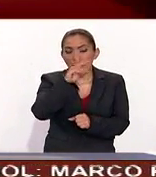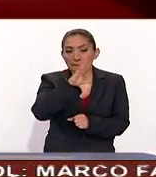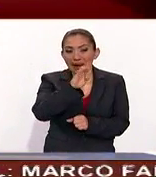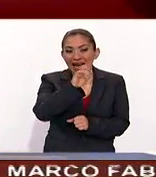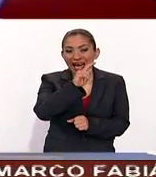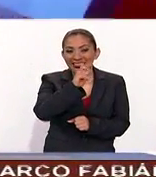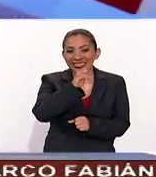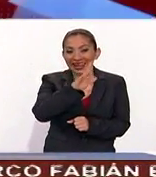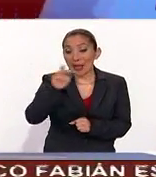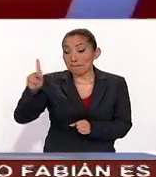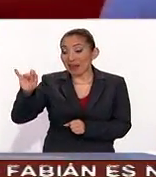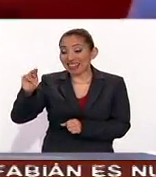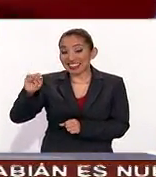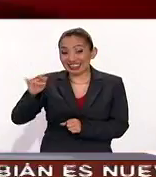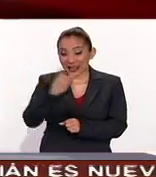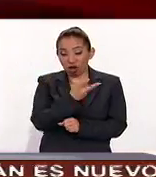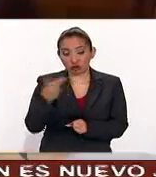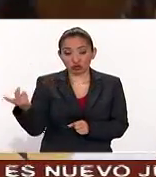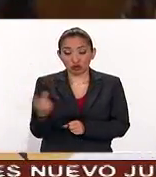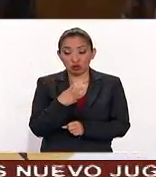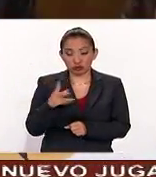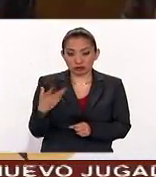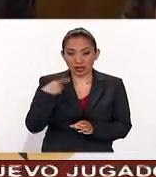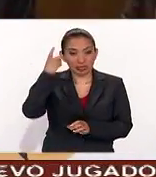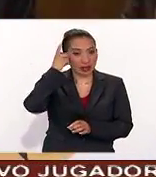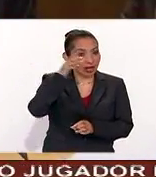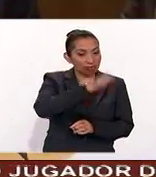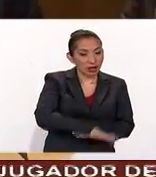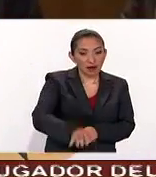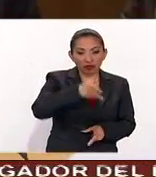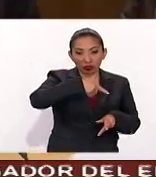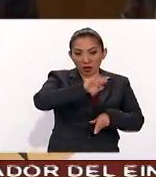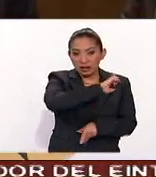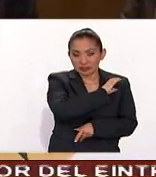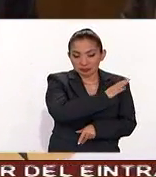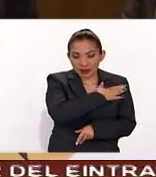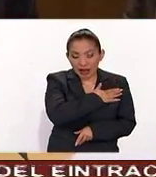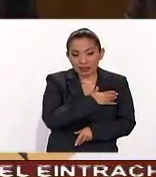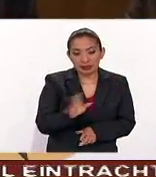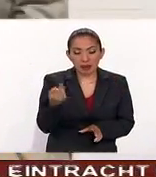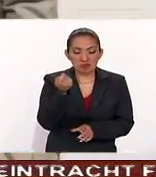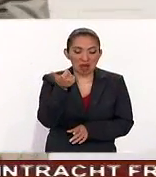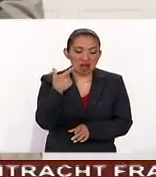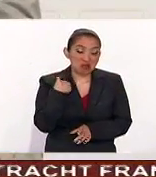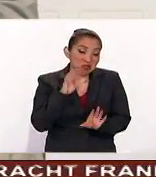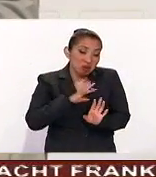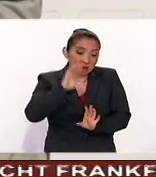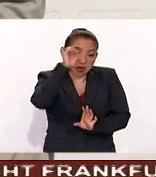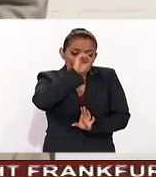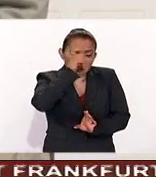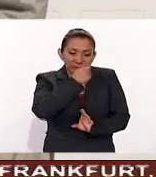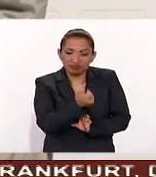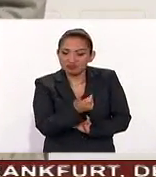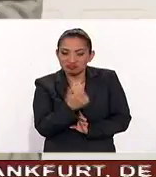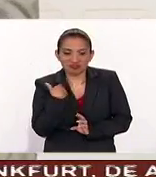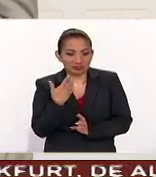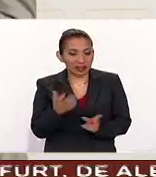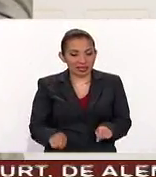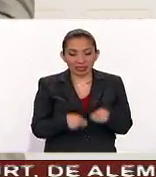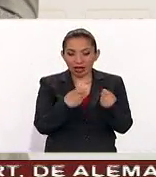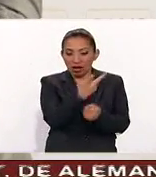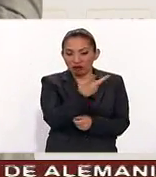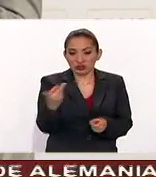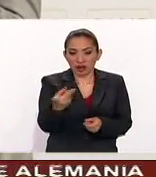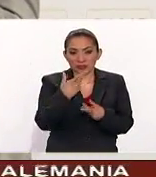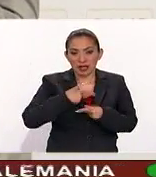y Platini para algunas personas como el director del fútbol español es muy poco en mi opinión también es muy poco lo que se le da a